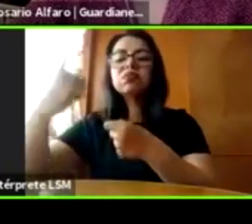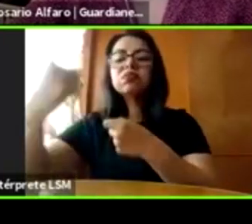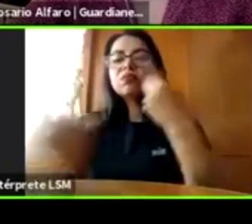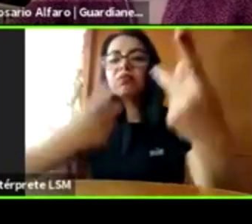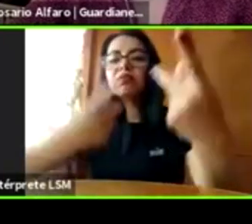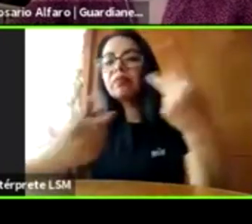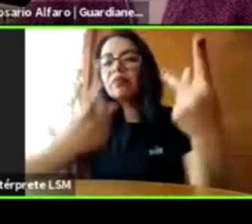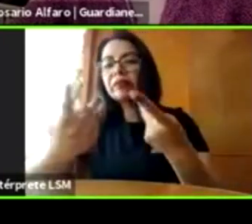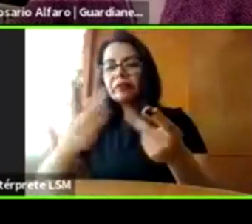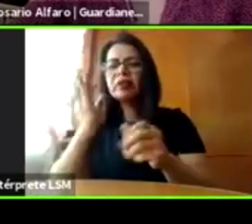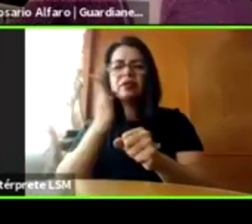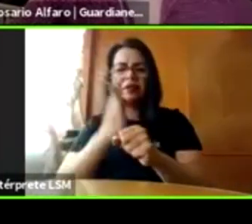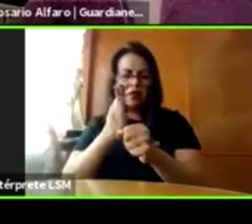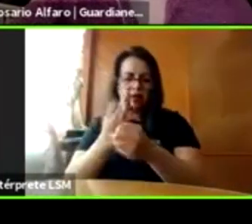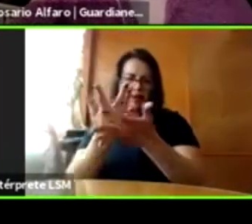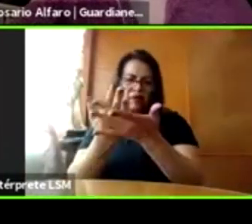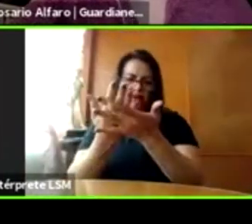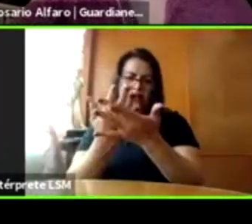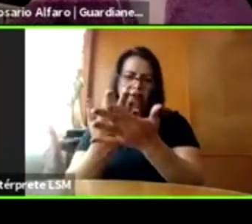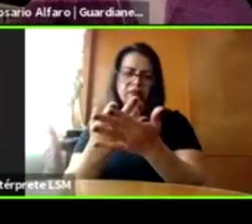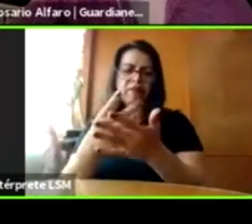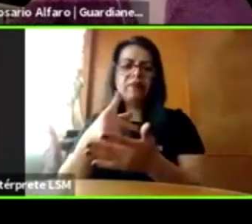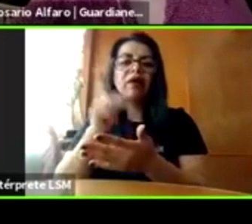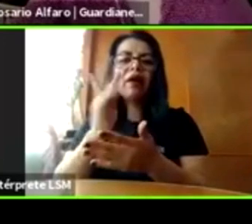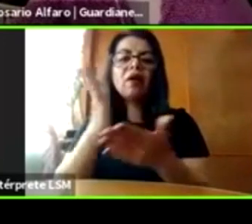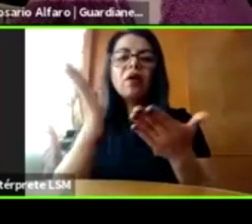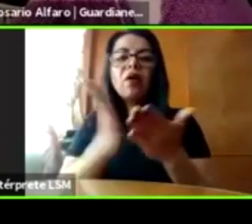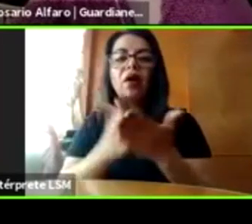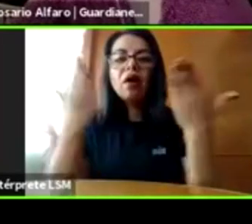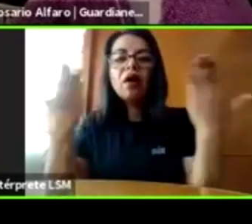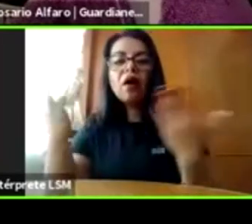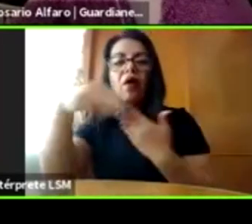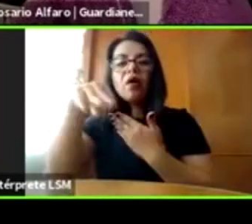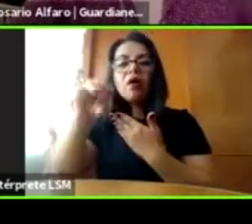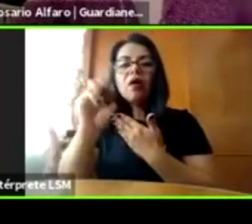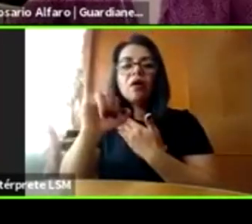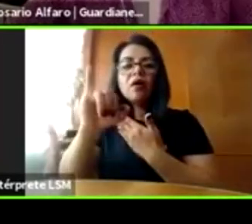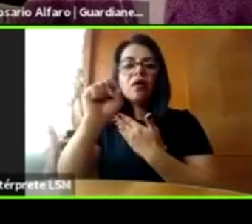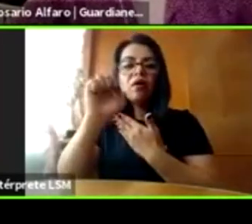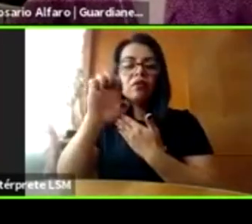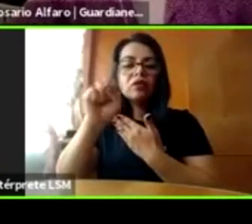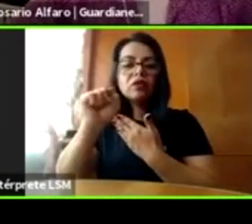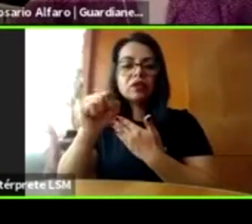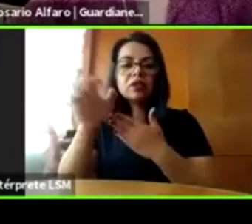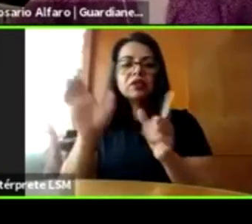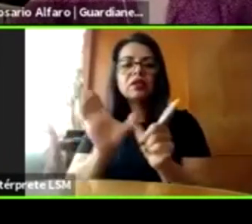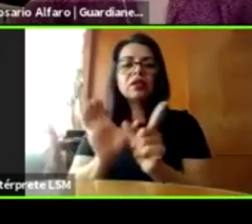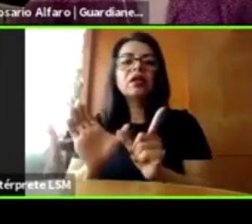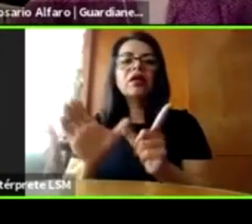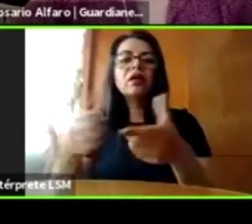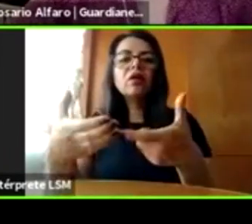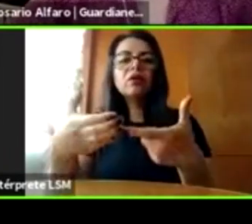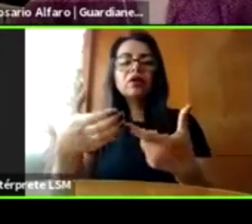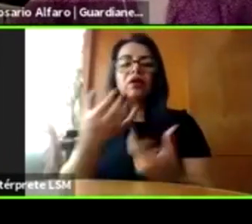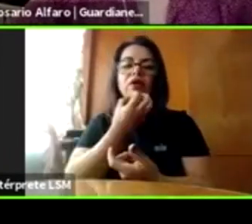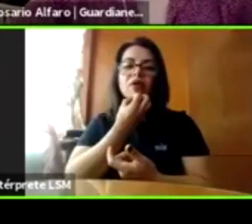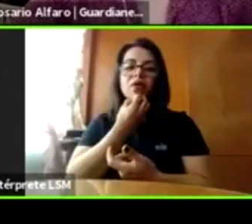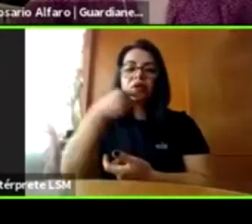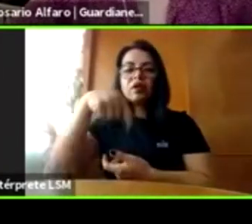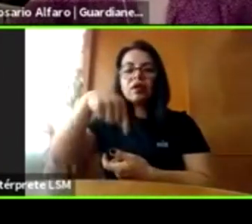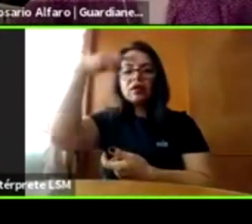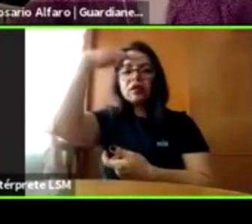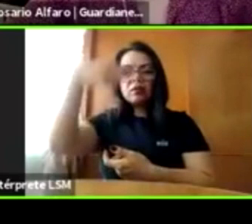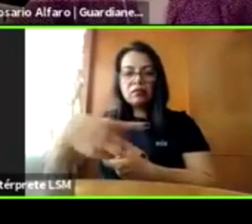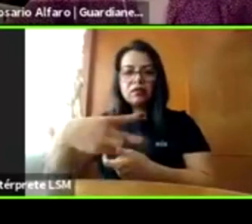a la sección de preguntas, pero queremos contigo, Moisés, del Programa de Prevención de la Comunidad Judía en México, para este saque justamente de la conversación,